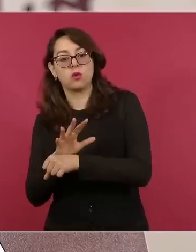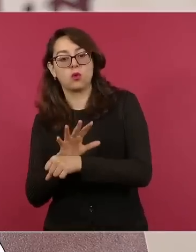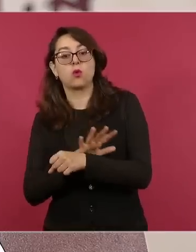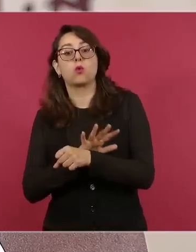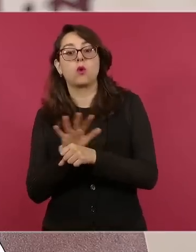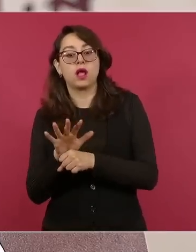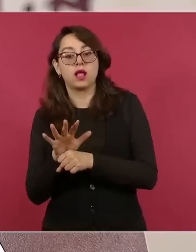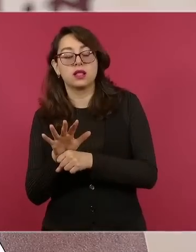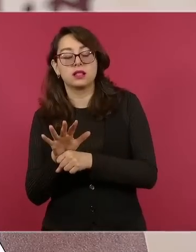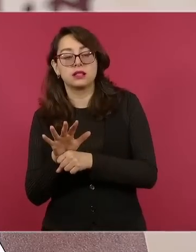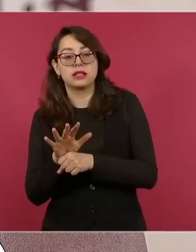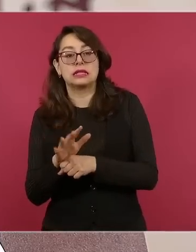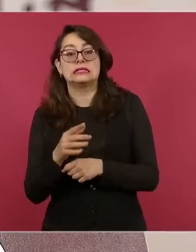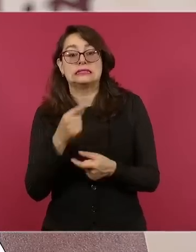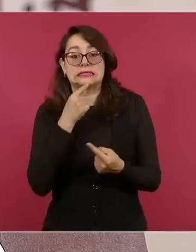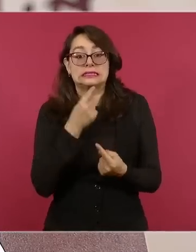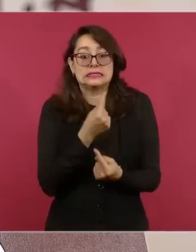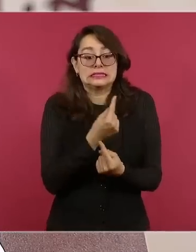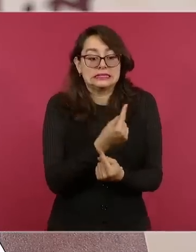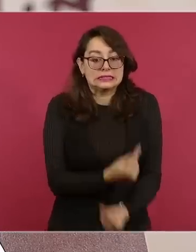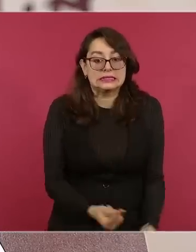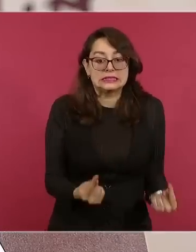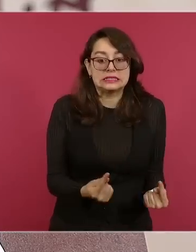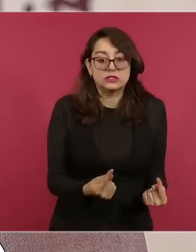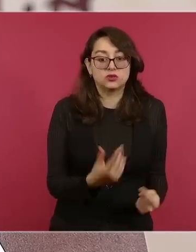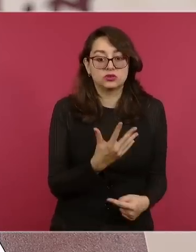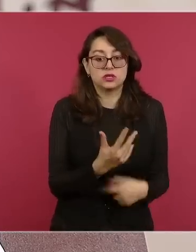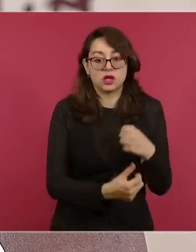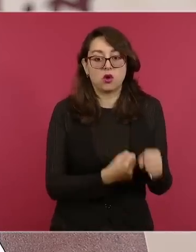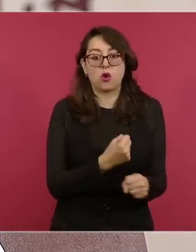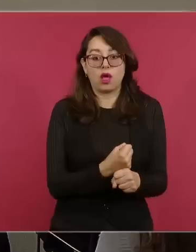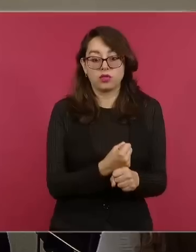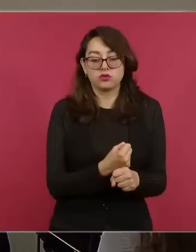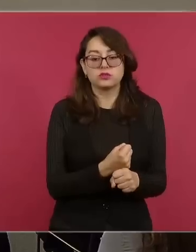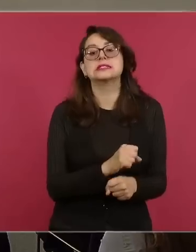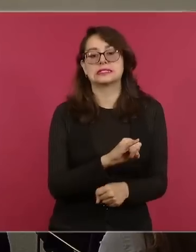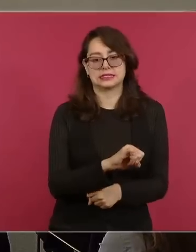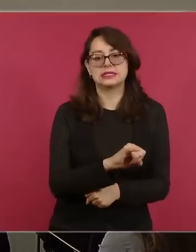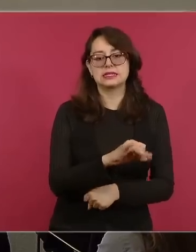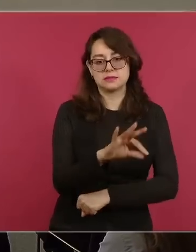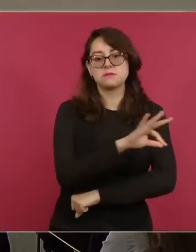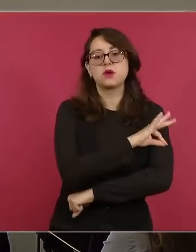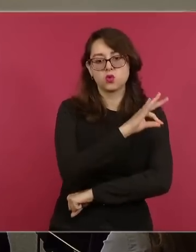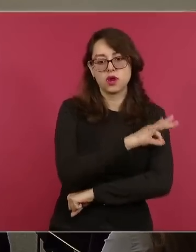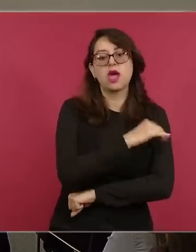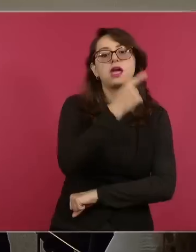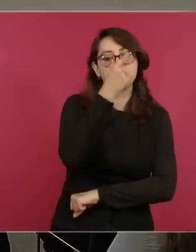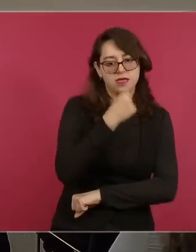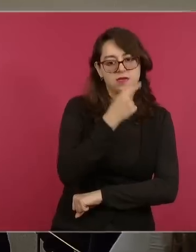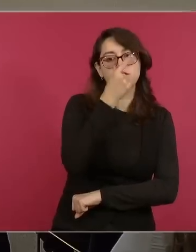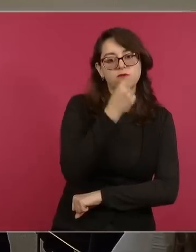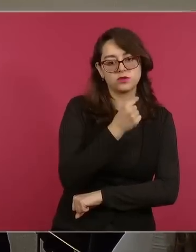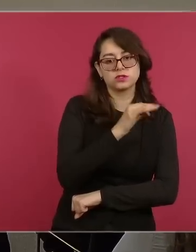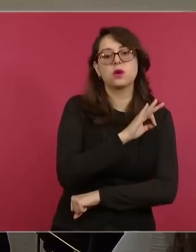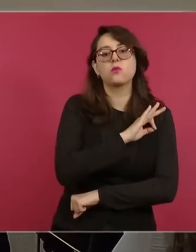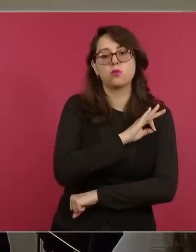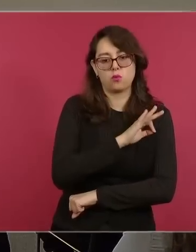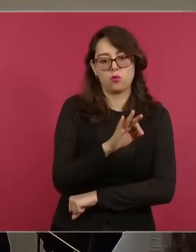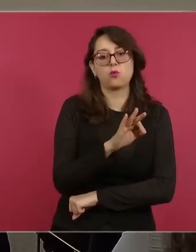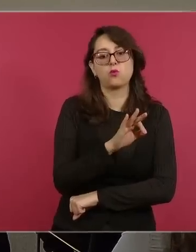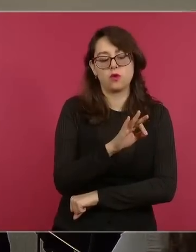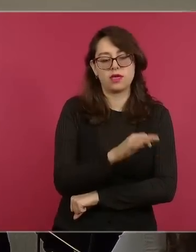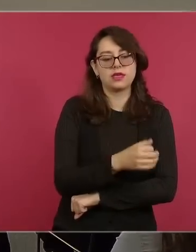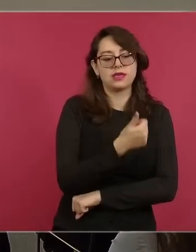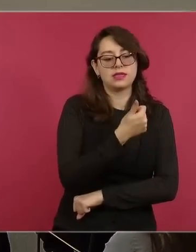grupo de menores de cinco años a los que solamente son candidatos para recibir la vacuna de influenza desde los seis meses a los 59